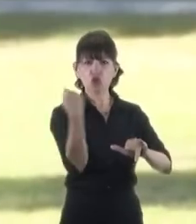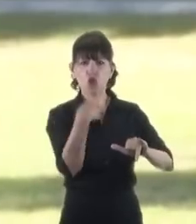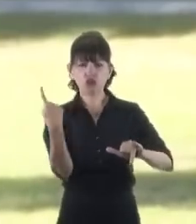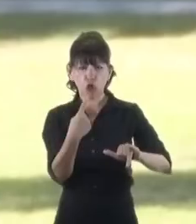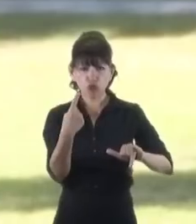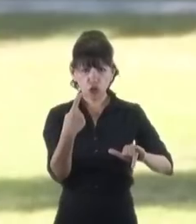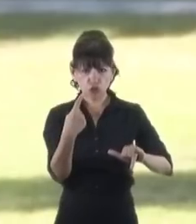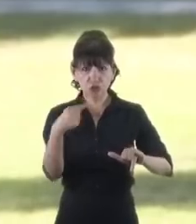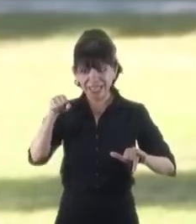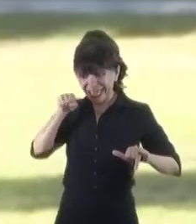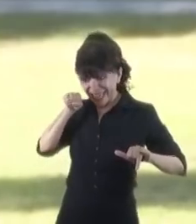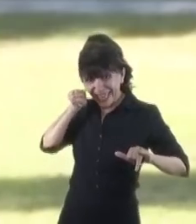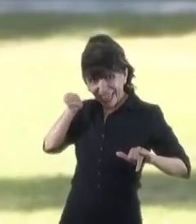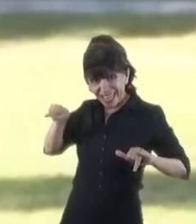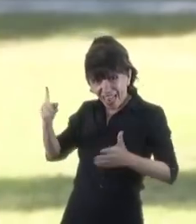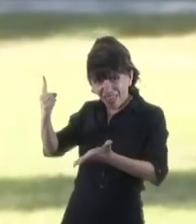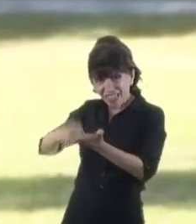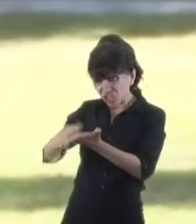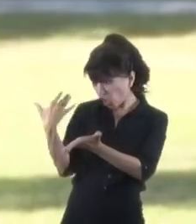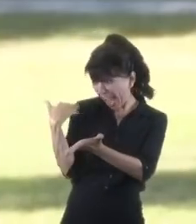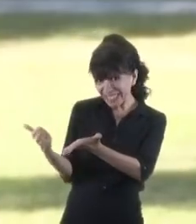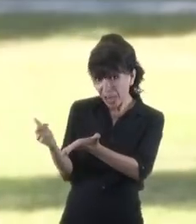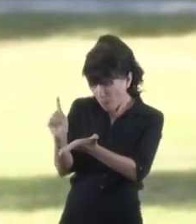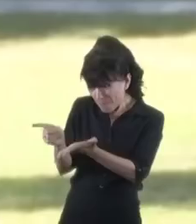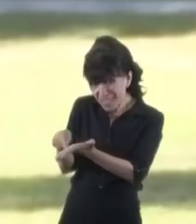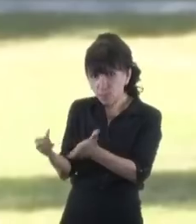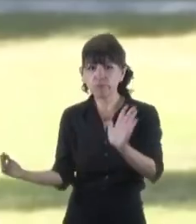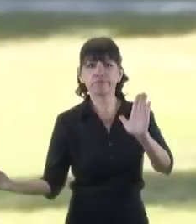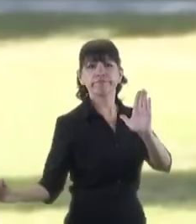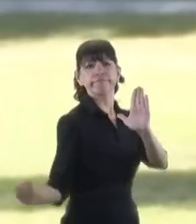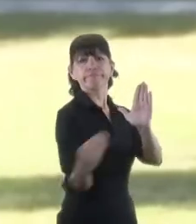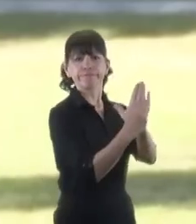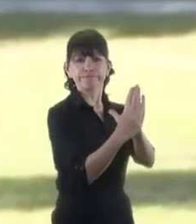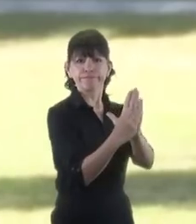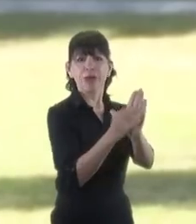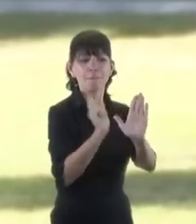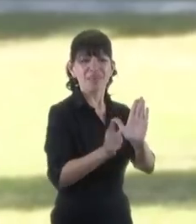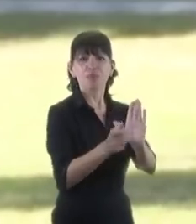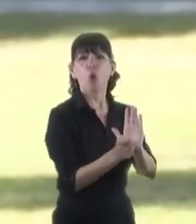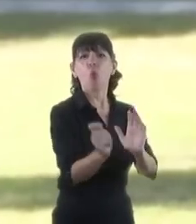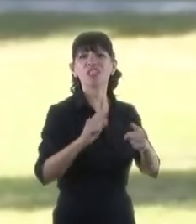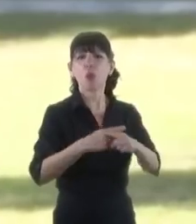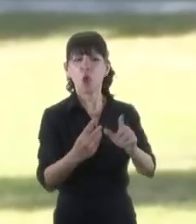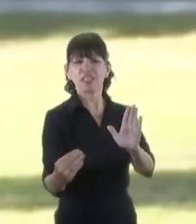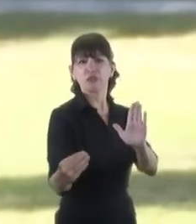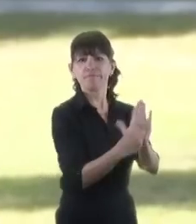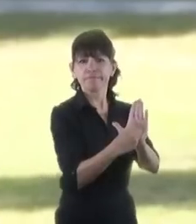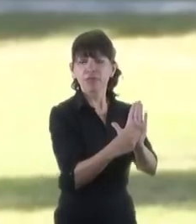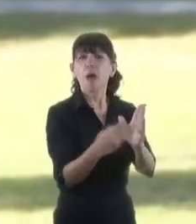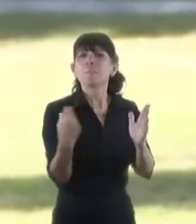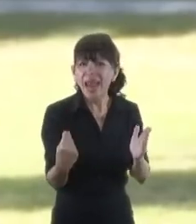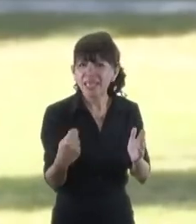antecedentes de estas decisiones tomadas ayer para que se sumen a las causales de juicio político para seguir